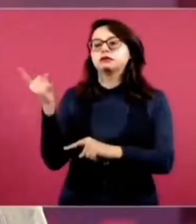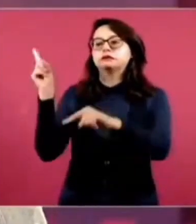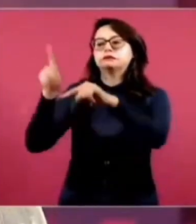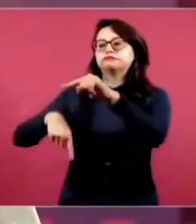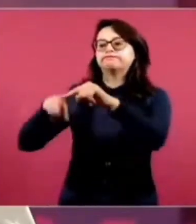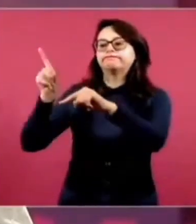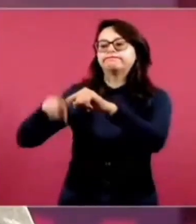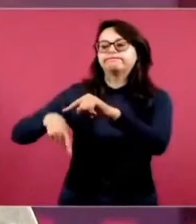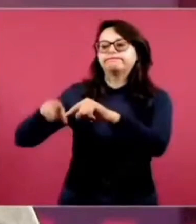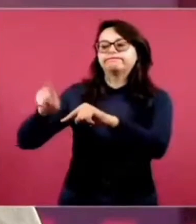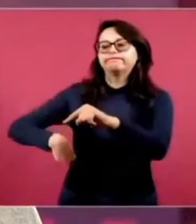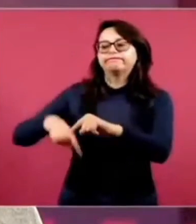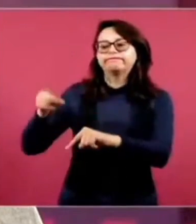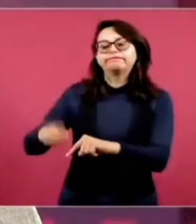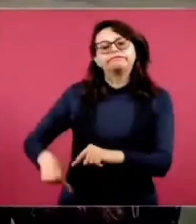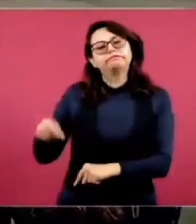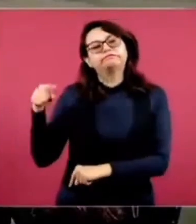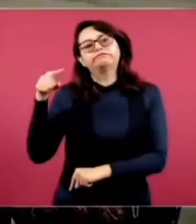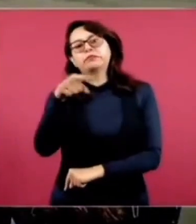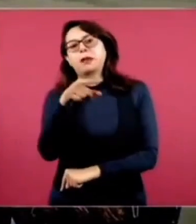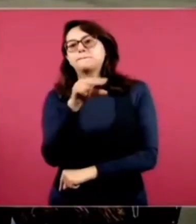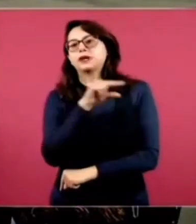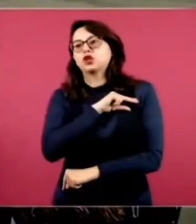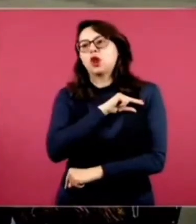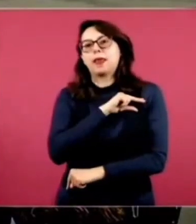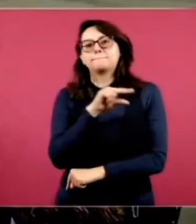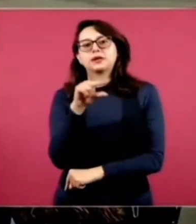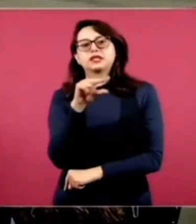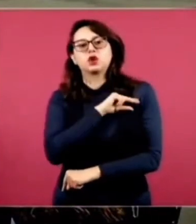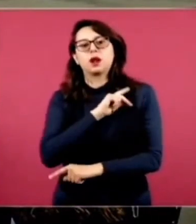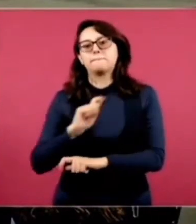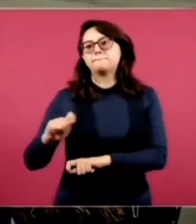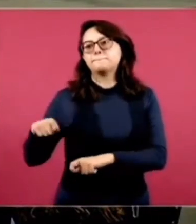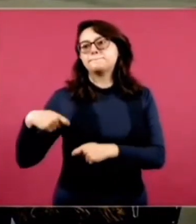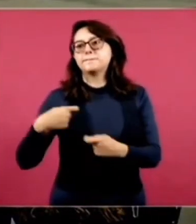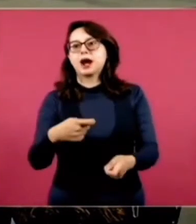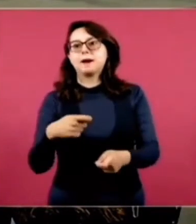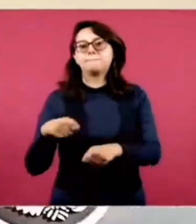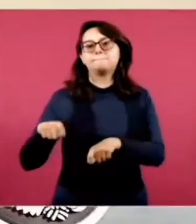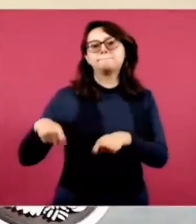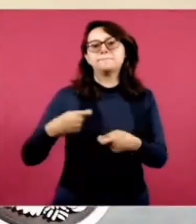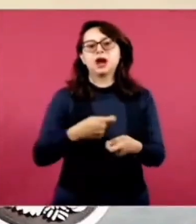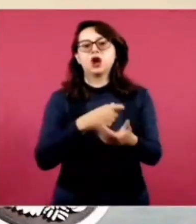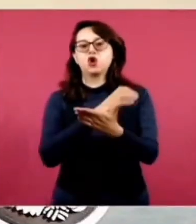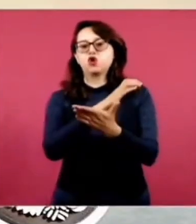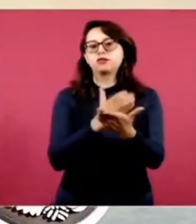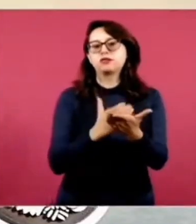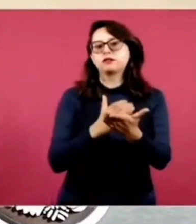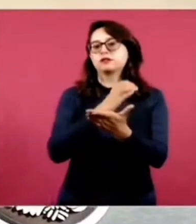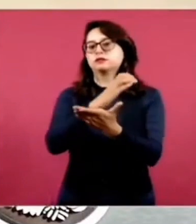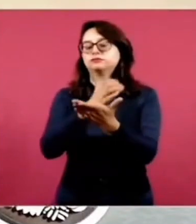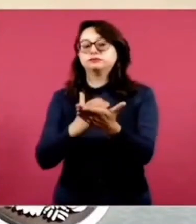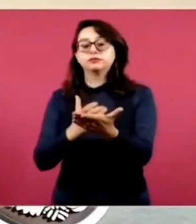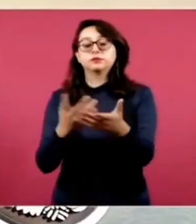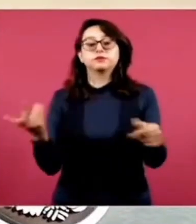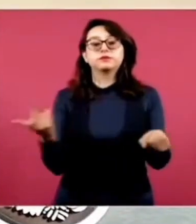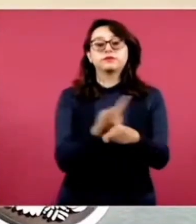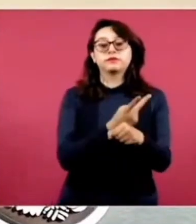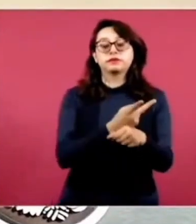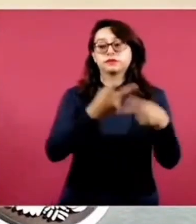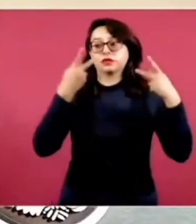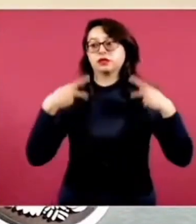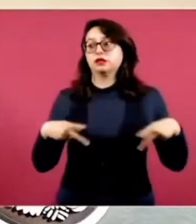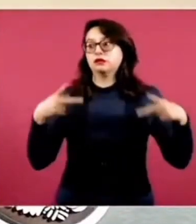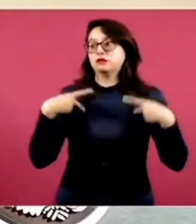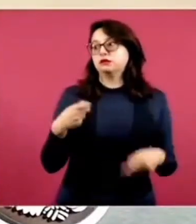instituto sin capacidad ni autonomía para brindar una correcta atención a los derechos habientes